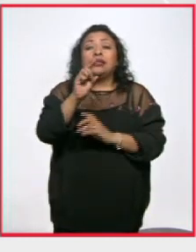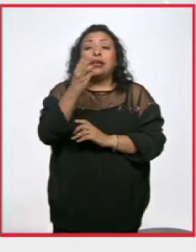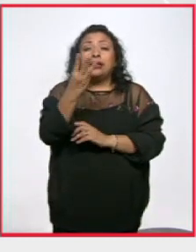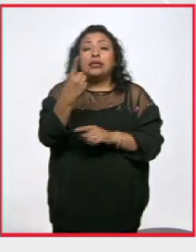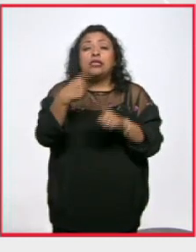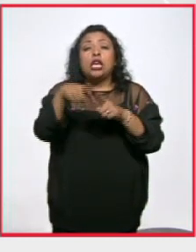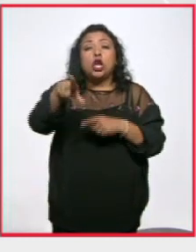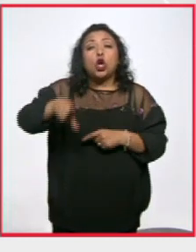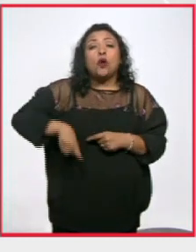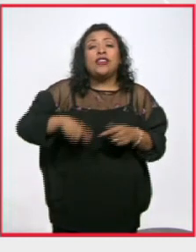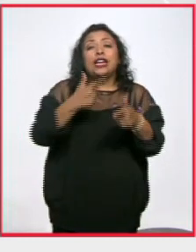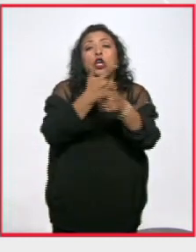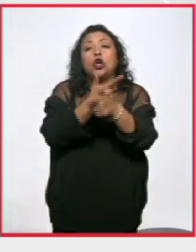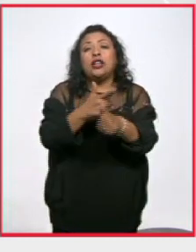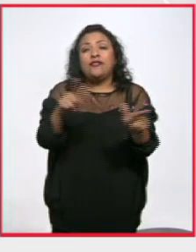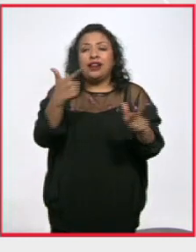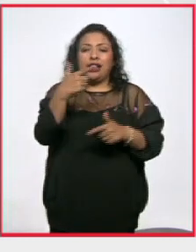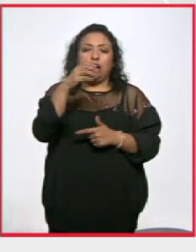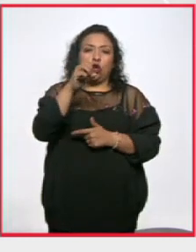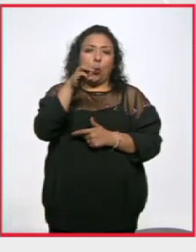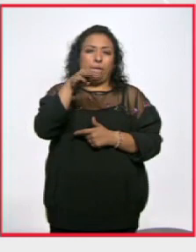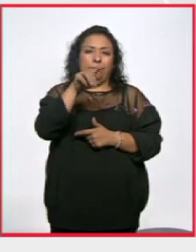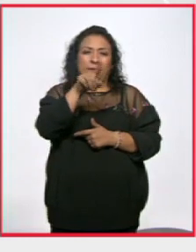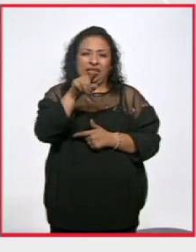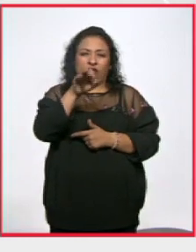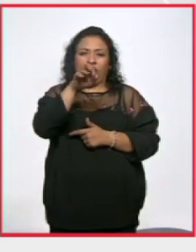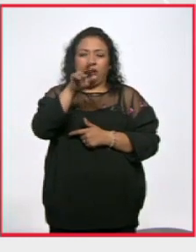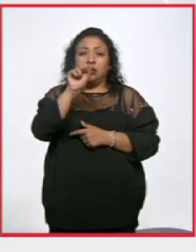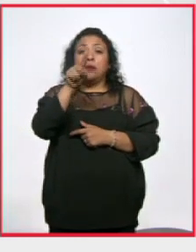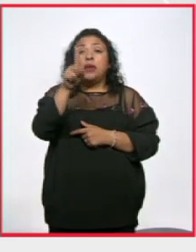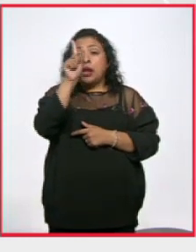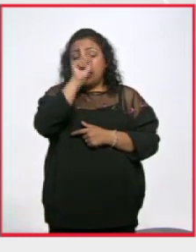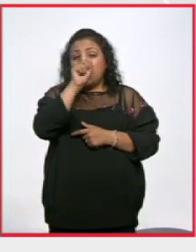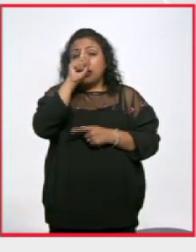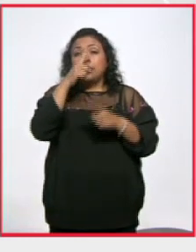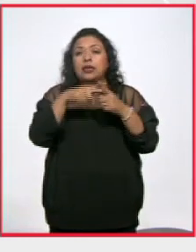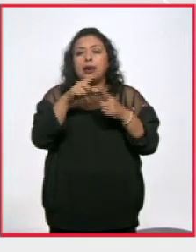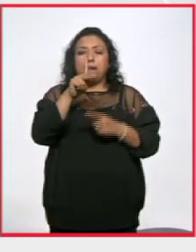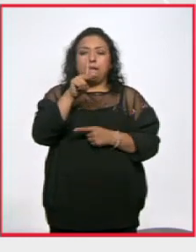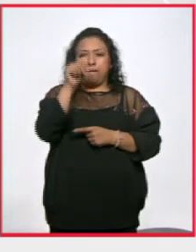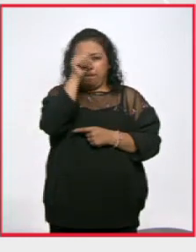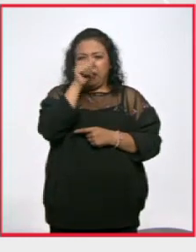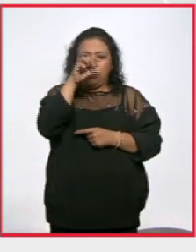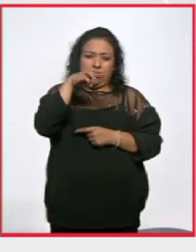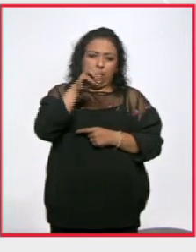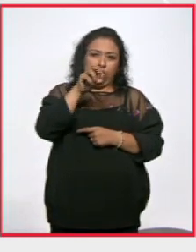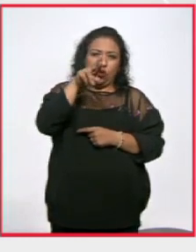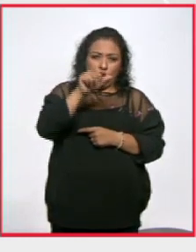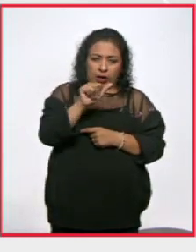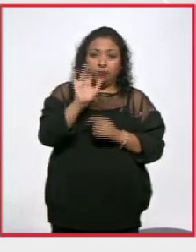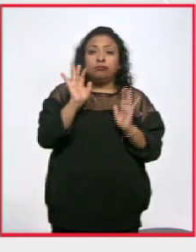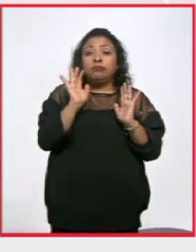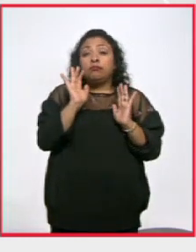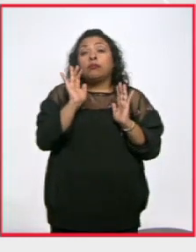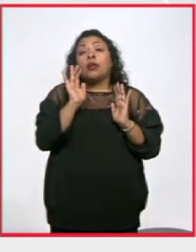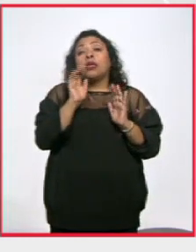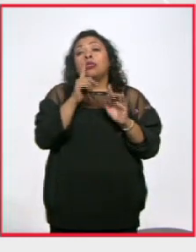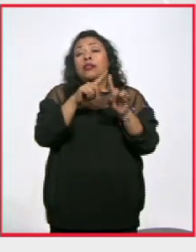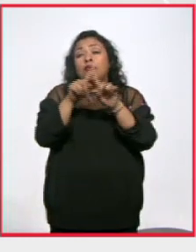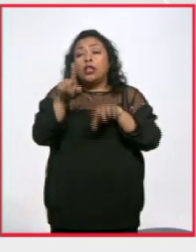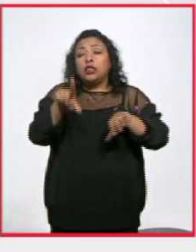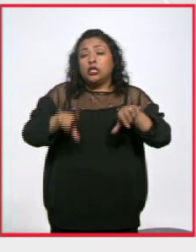por el gobierno liberal de Gómez Farías y de su gran asesor el padre Mora sin embargo todos los